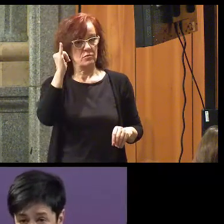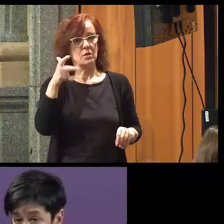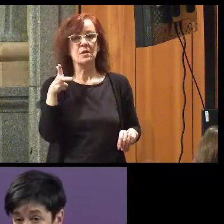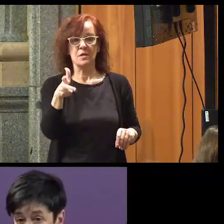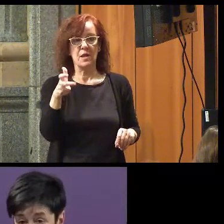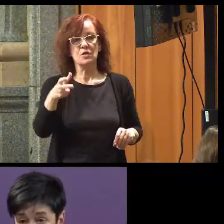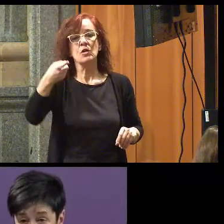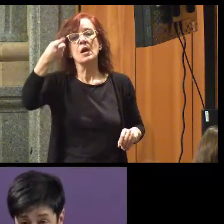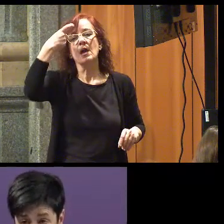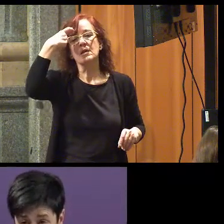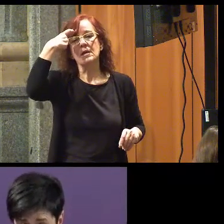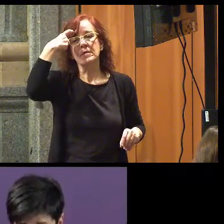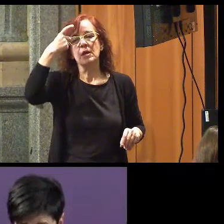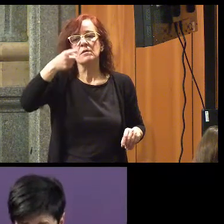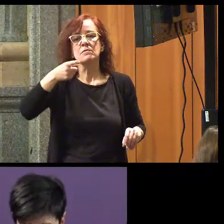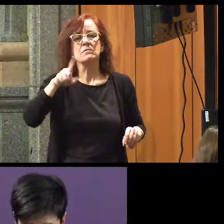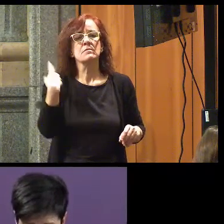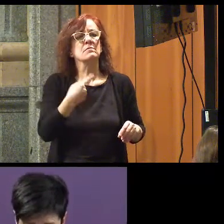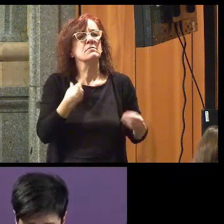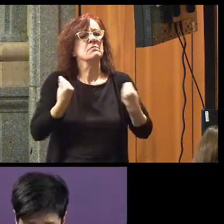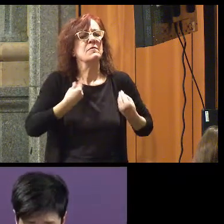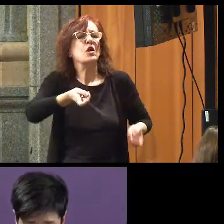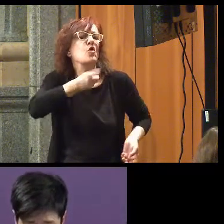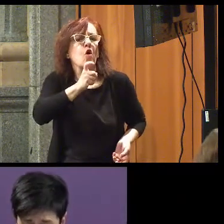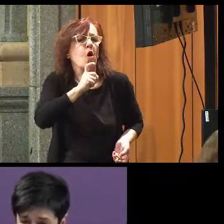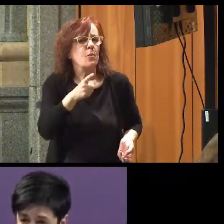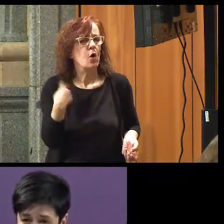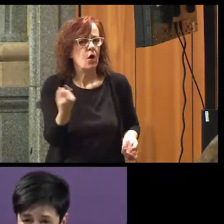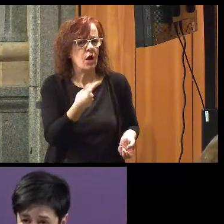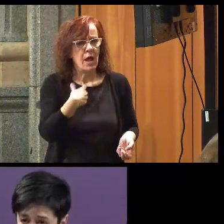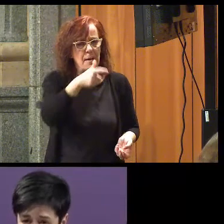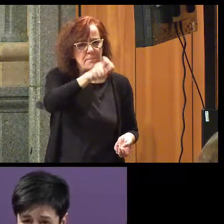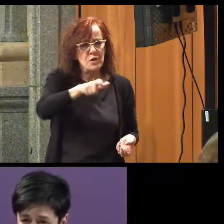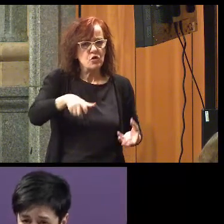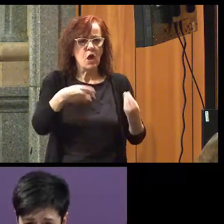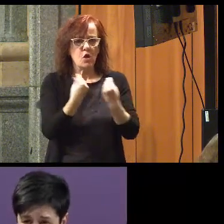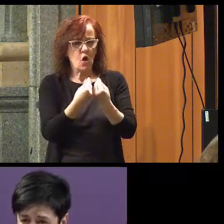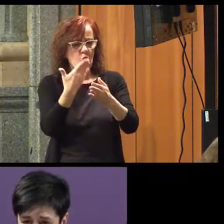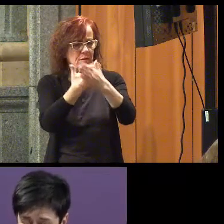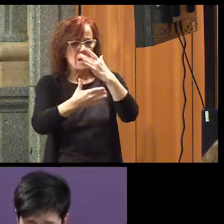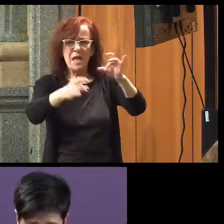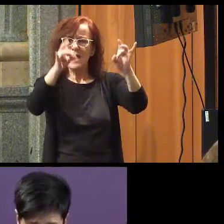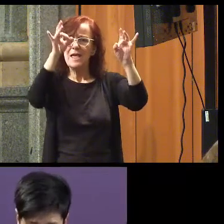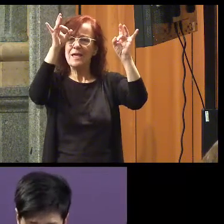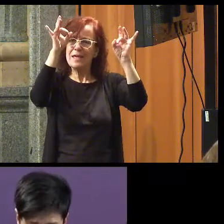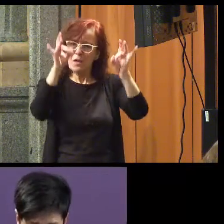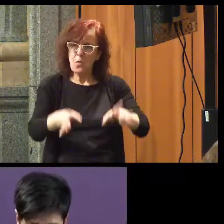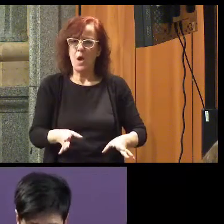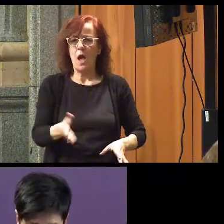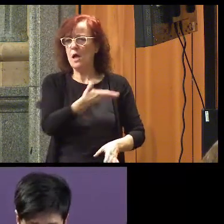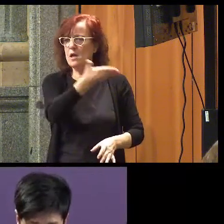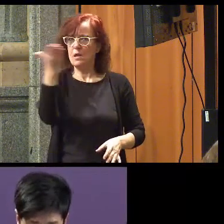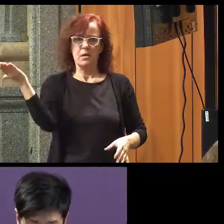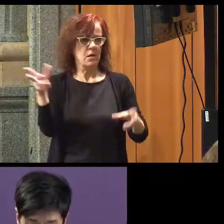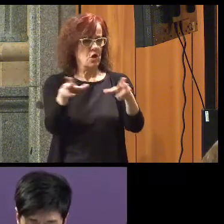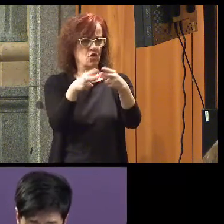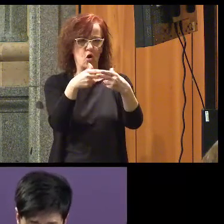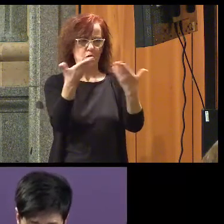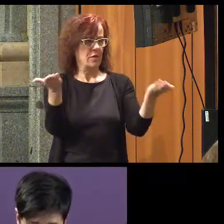a saber cómo queremos vivir. Las personas con discapacidad exactamente igual que el resto.